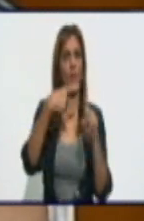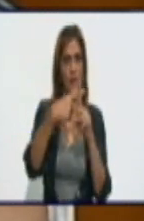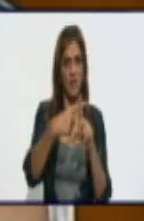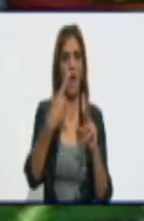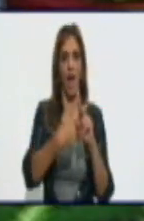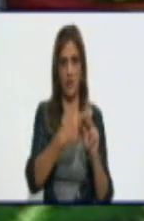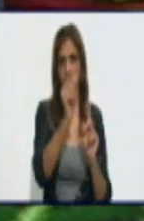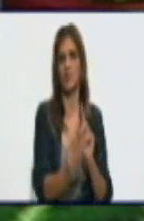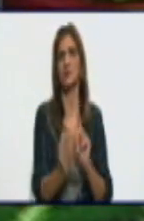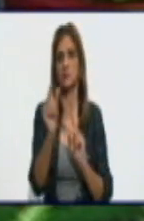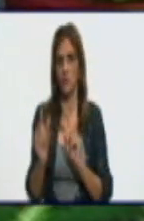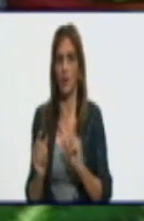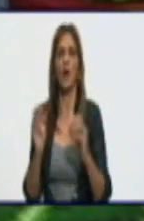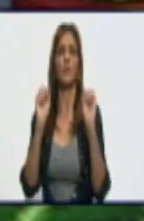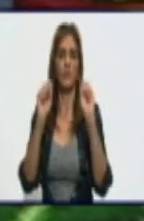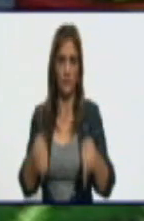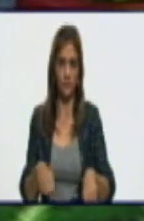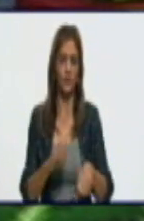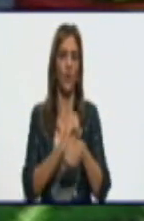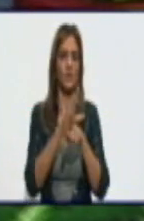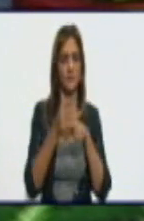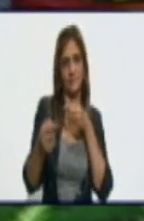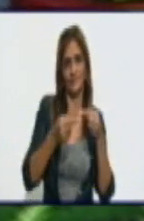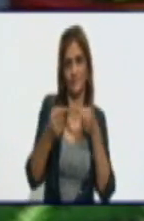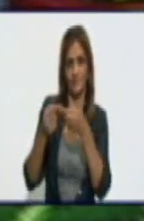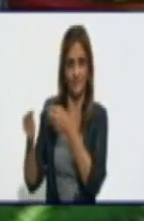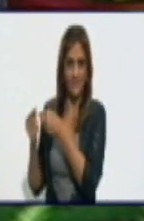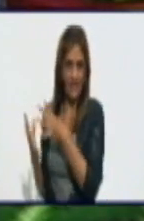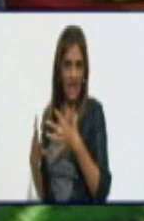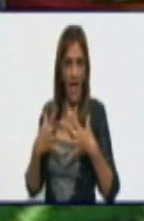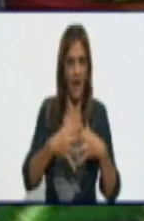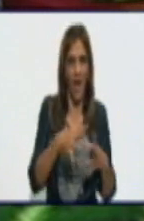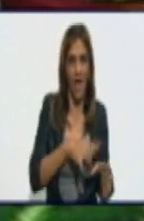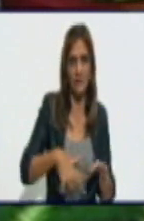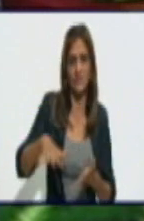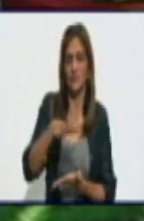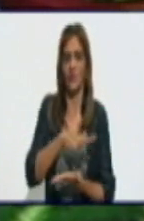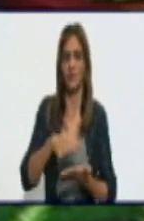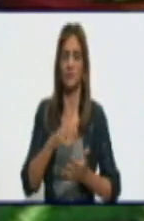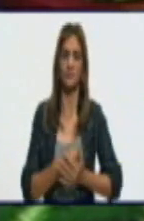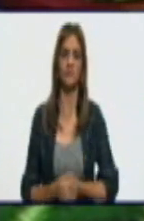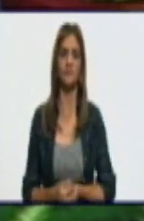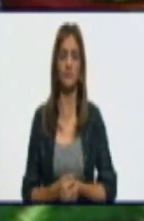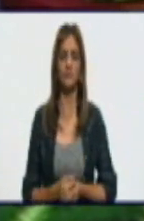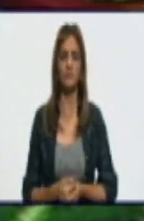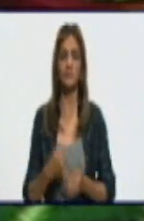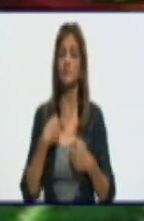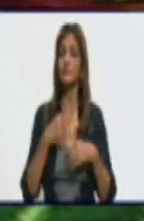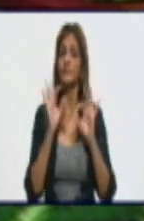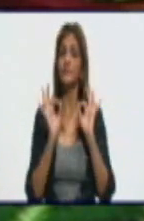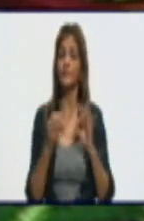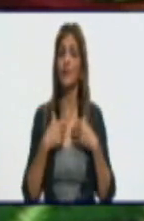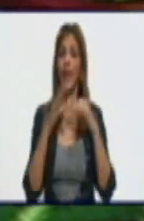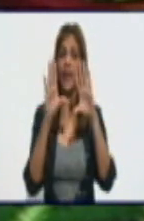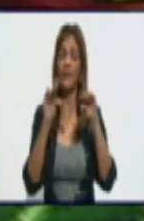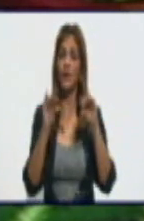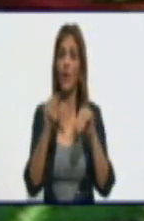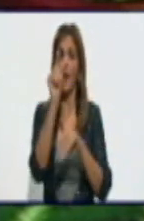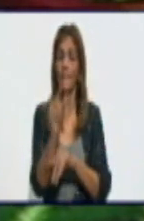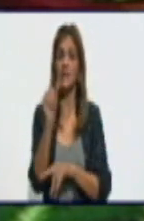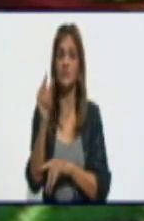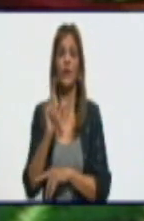Yo le sugiero siempre a las personas cuando nos hacen una pregunta en la calle o cuando nos llaman telefónicamente,